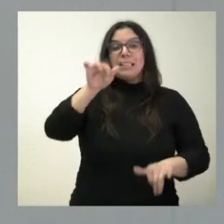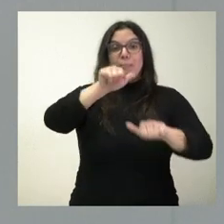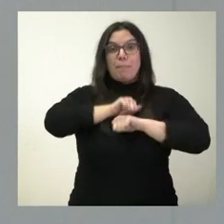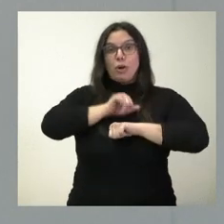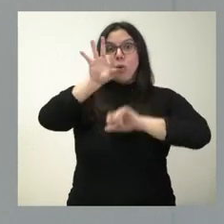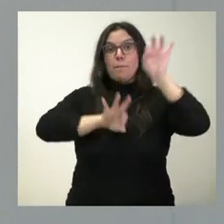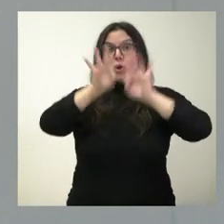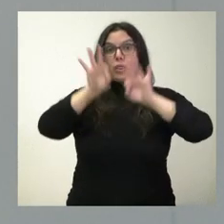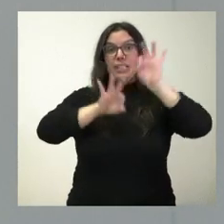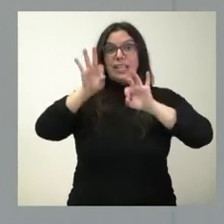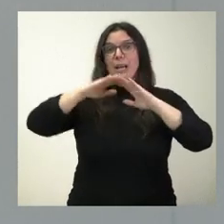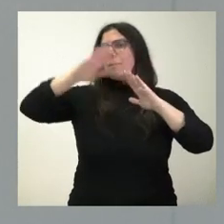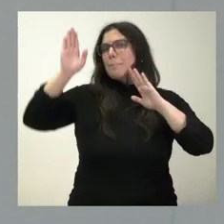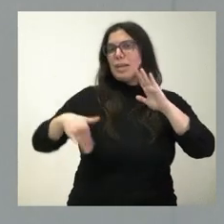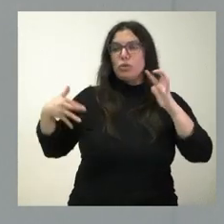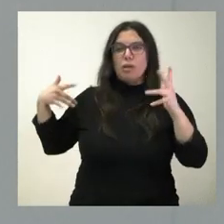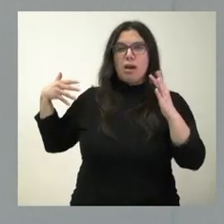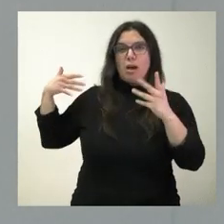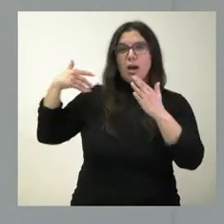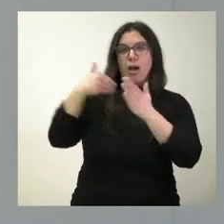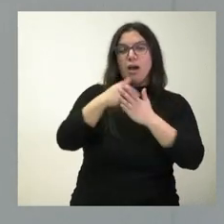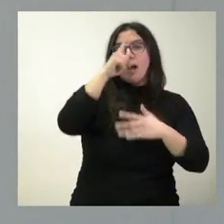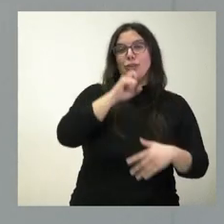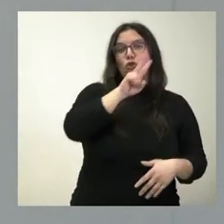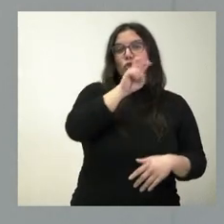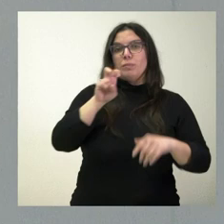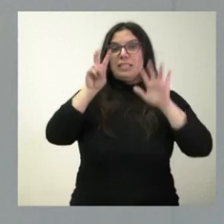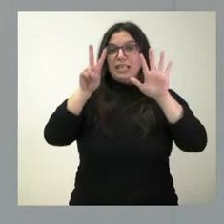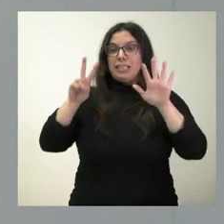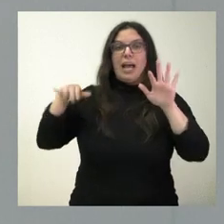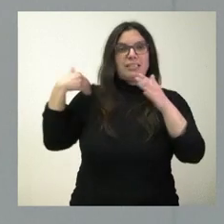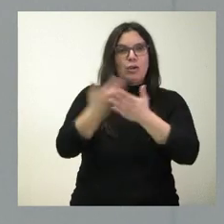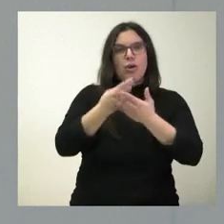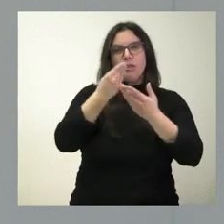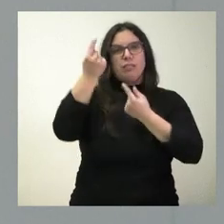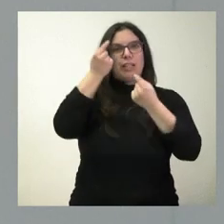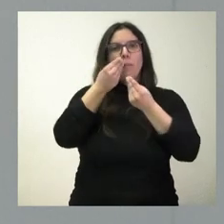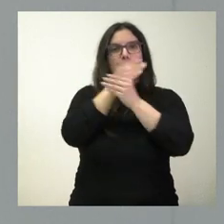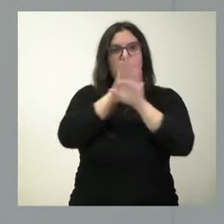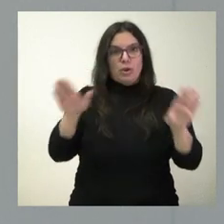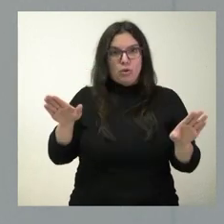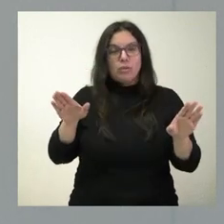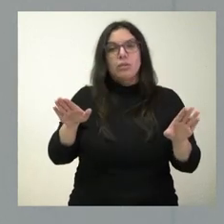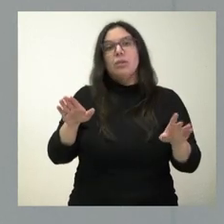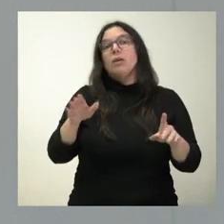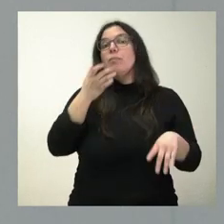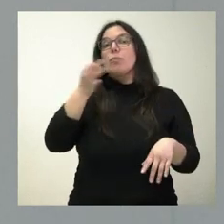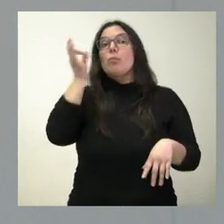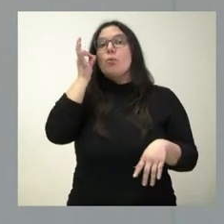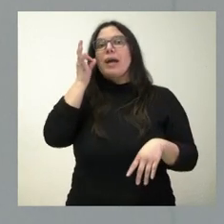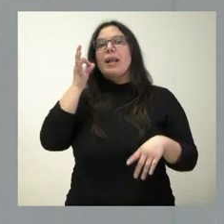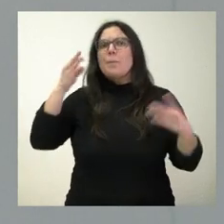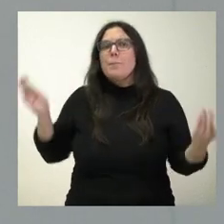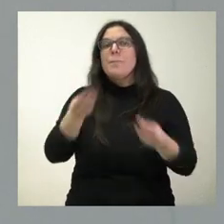de nuestra comunidad autónoma desde el año 2007. Los datos todavía son incluso mejores para el caso de las mujeres, donde